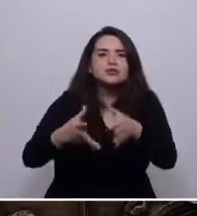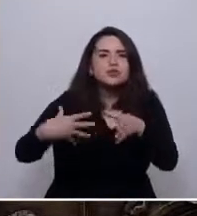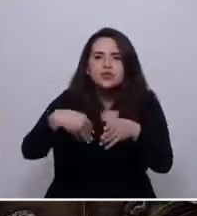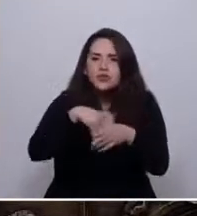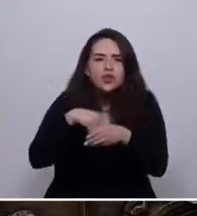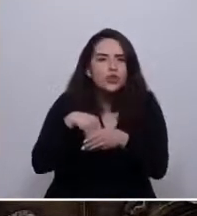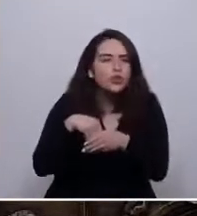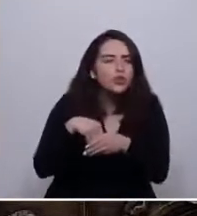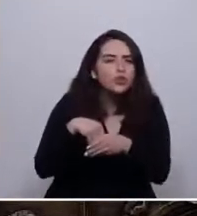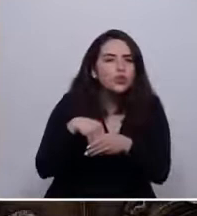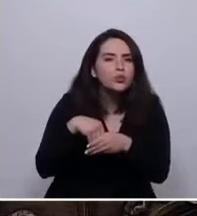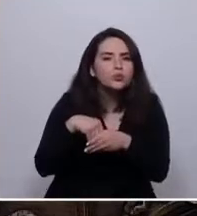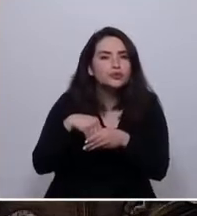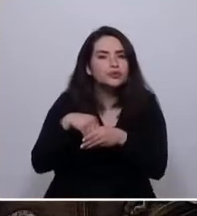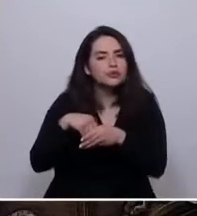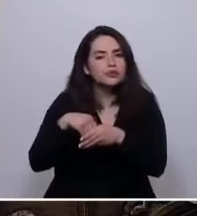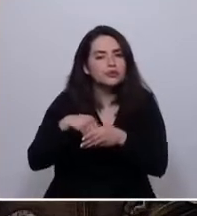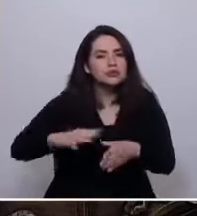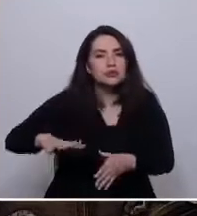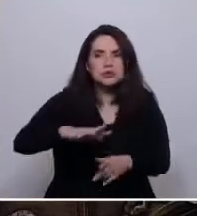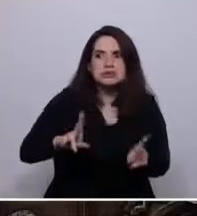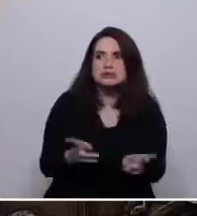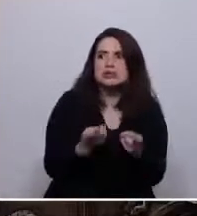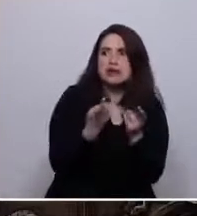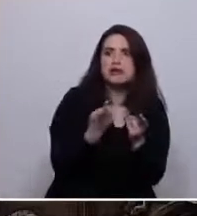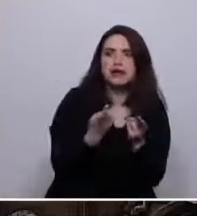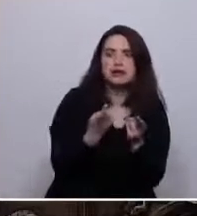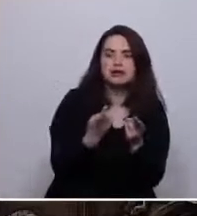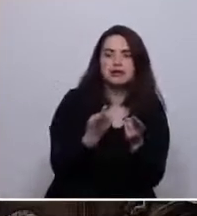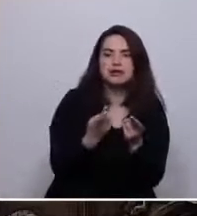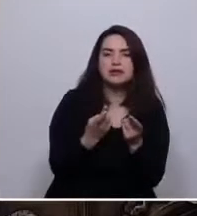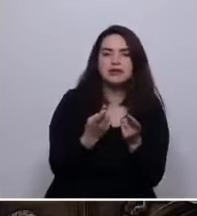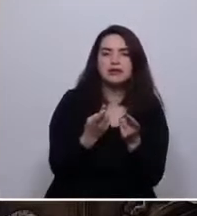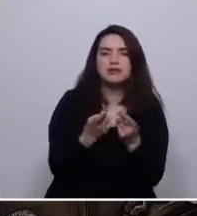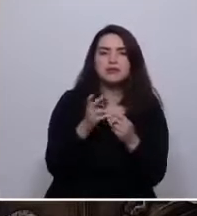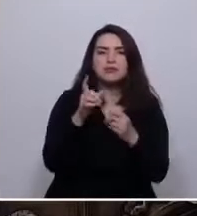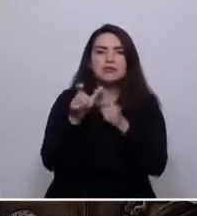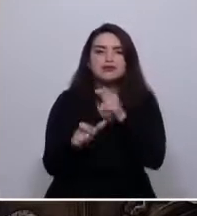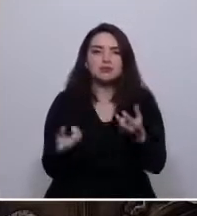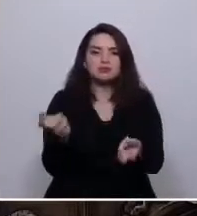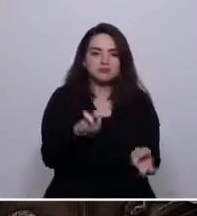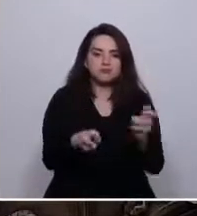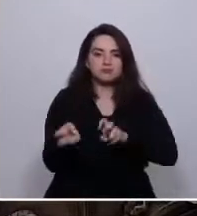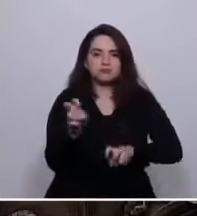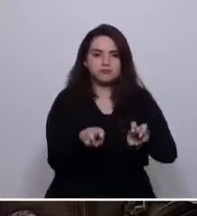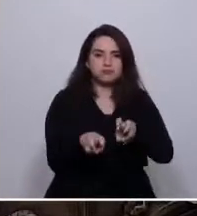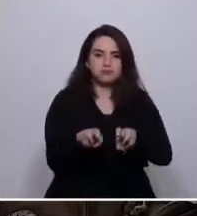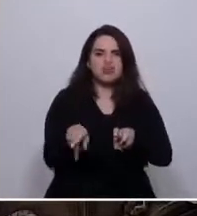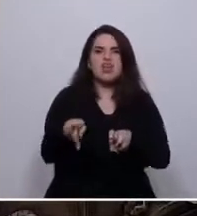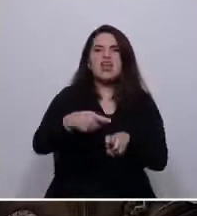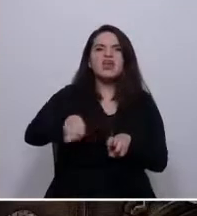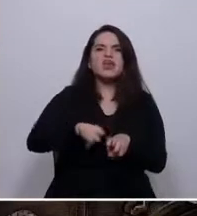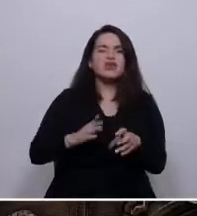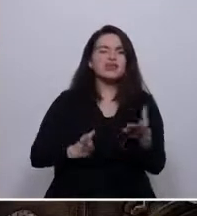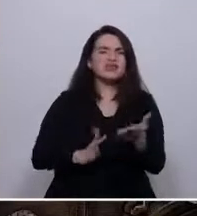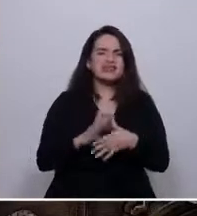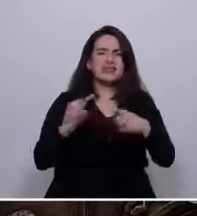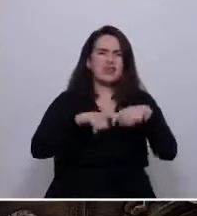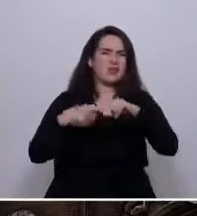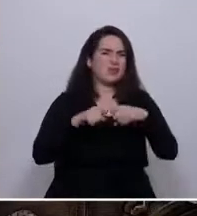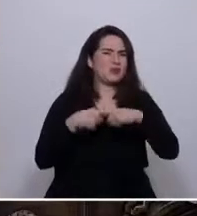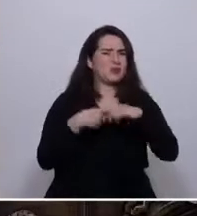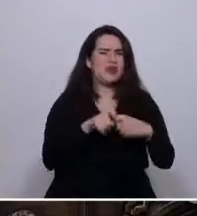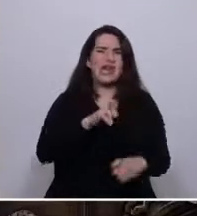para salvar la situación, los ocupantes de la nave se trenzan en interminables discusiones